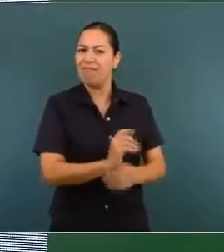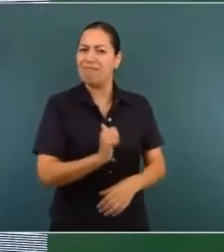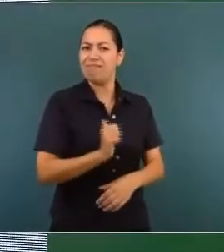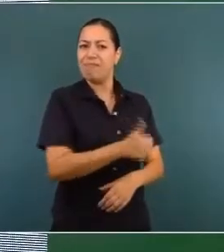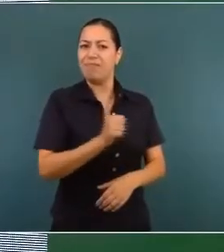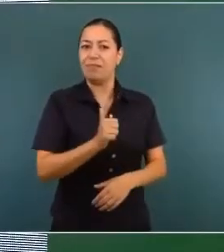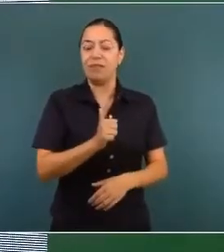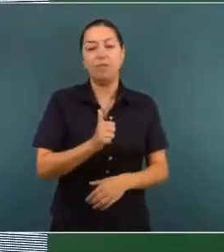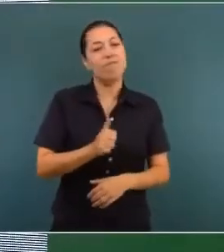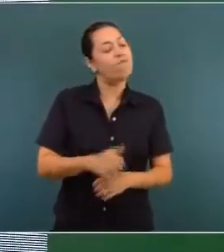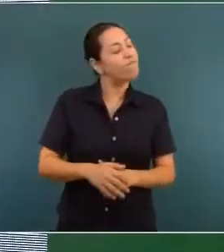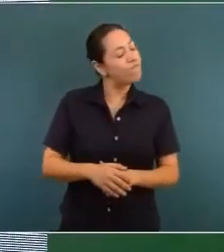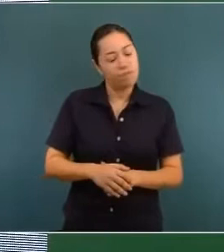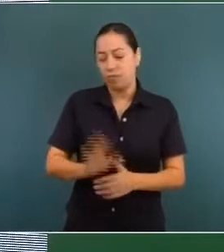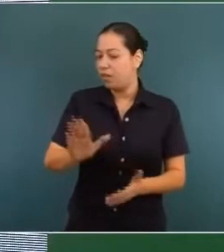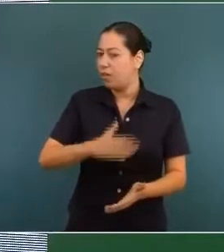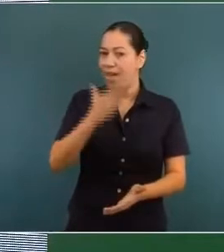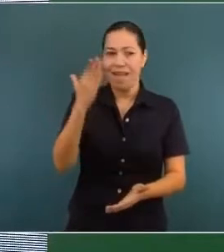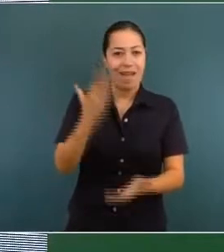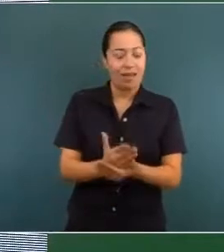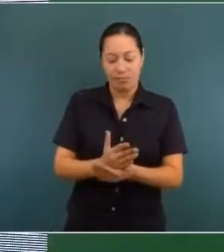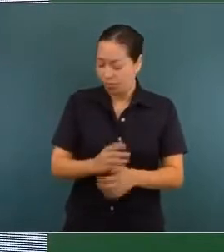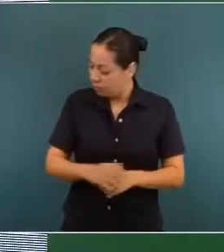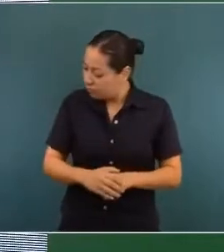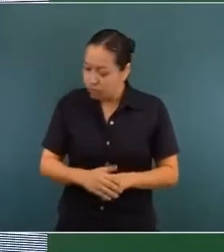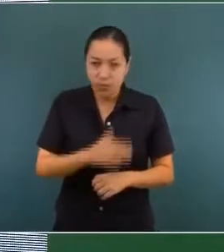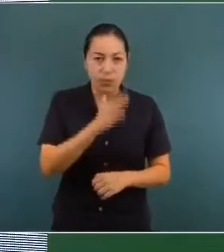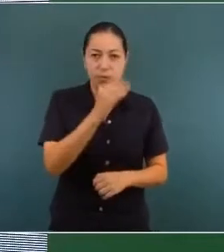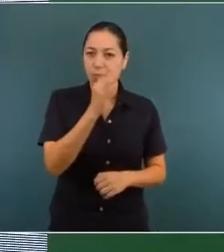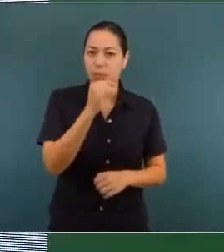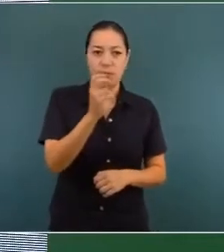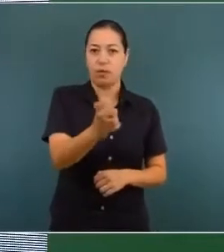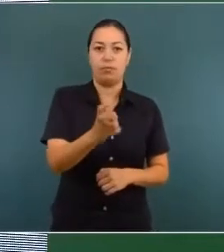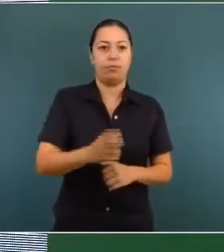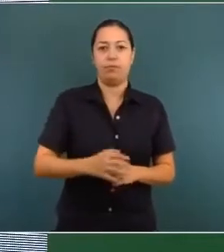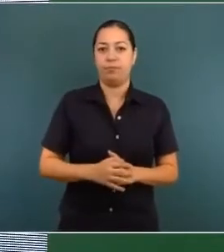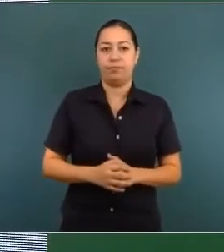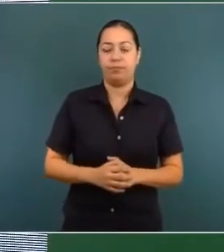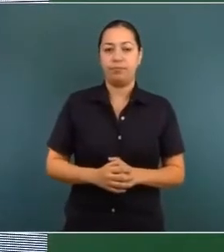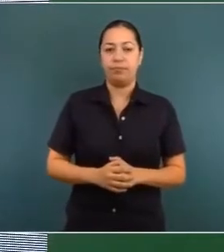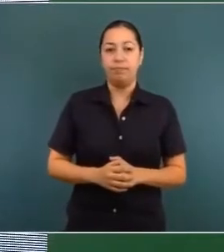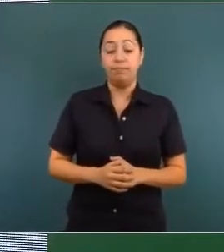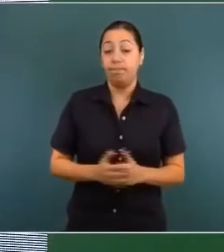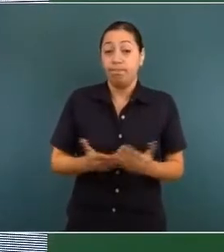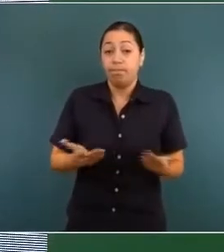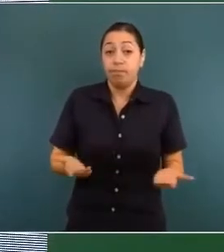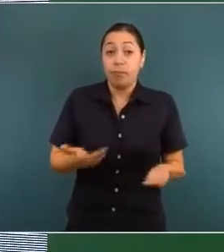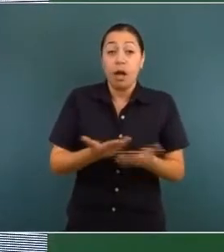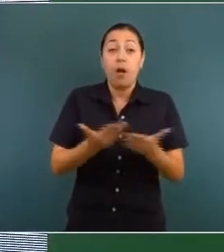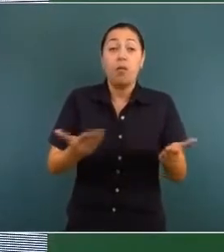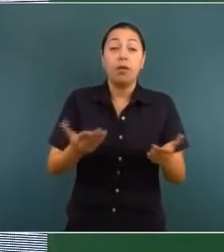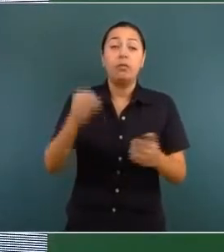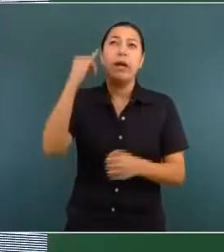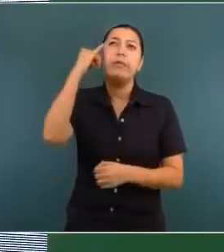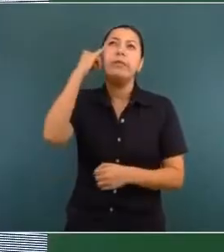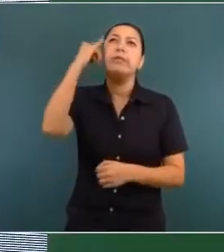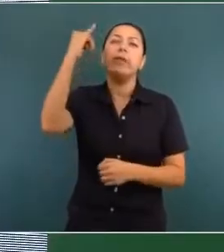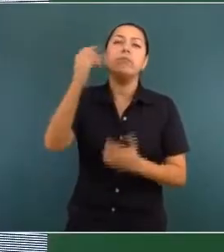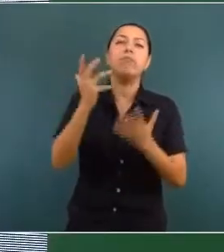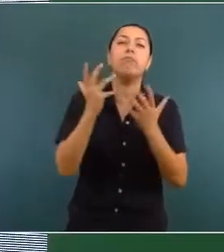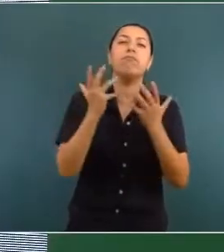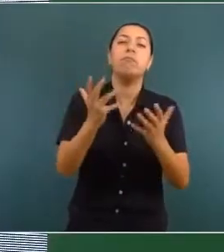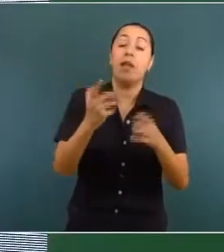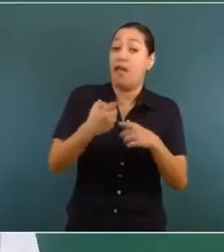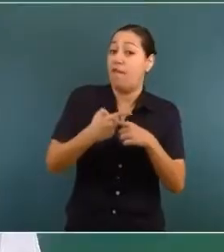Eso ya no es lo que se aspira. Afortunadamente, la